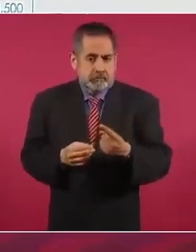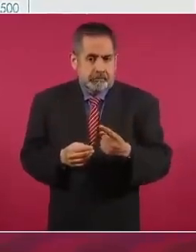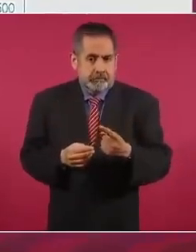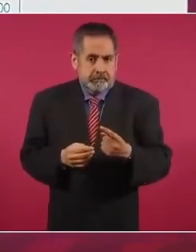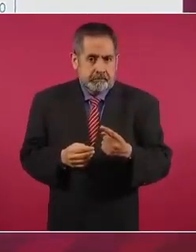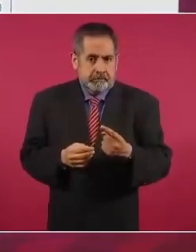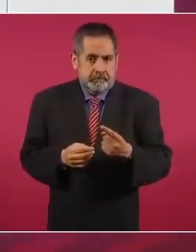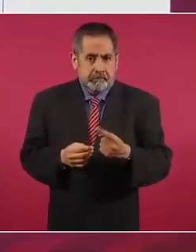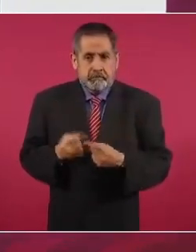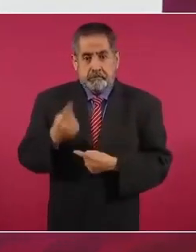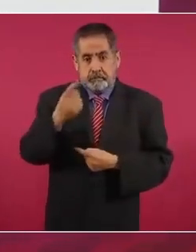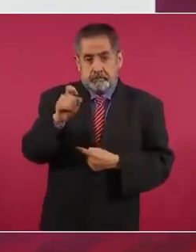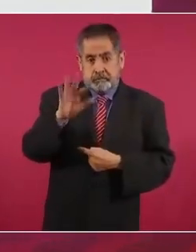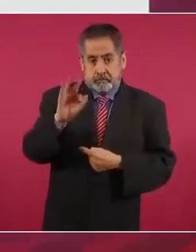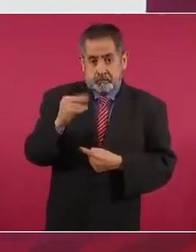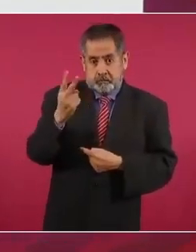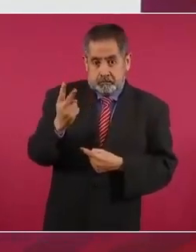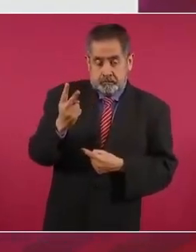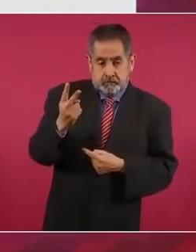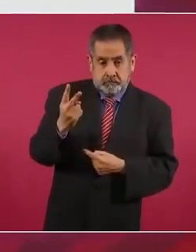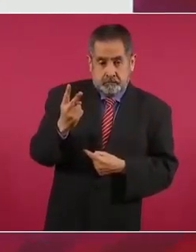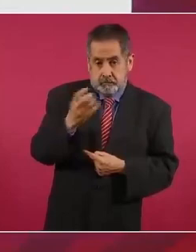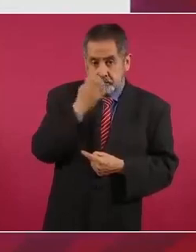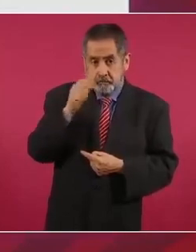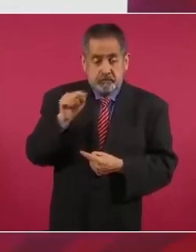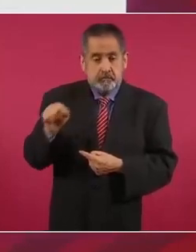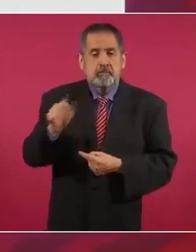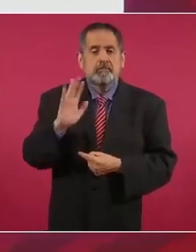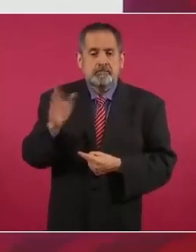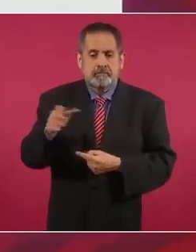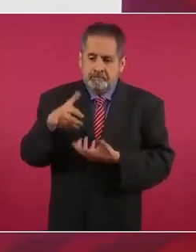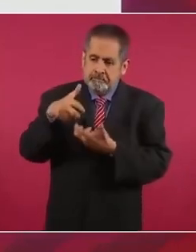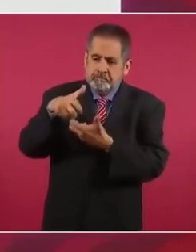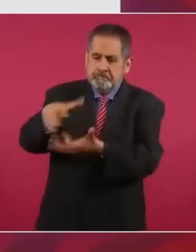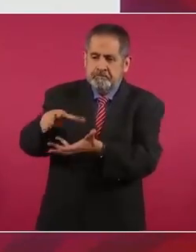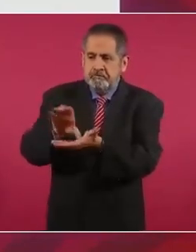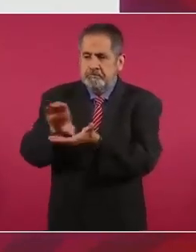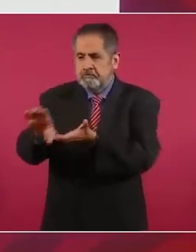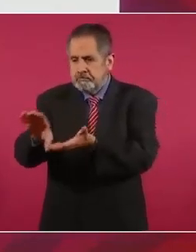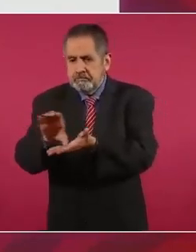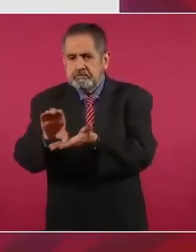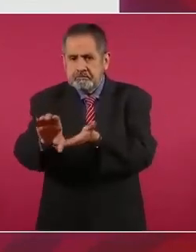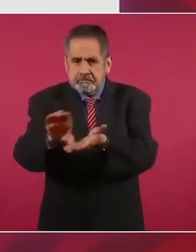En 142 ya recibieron su presupuesto.